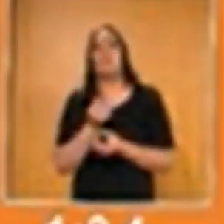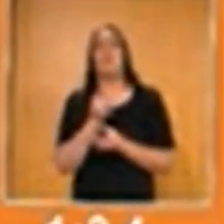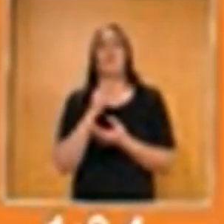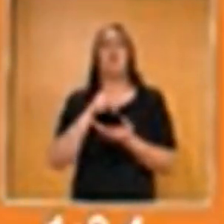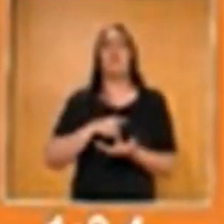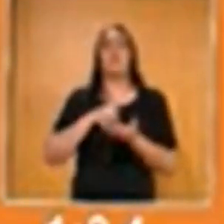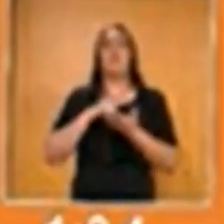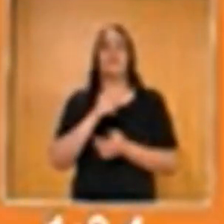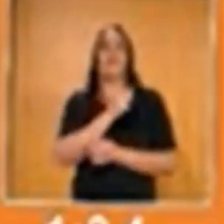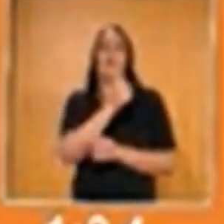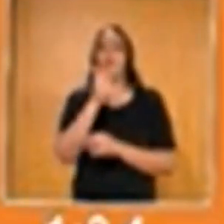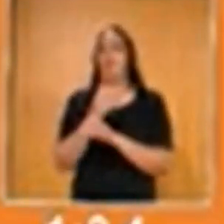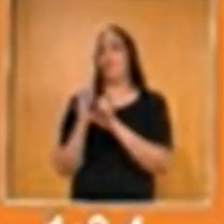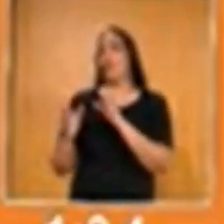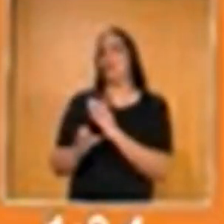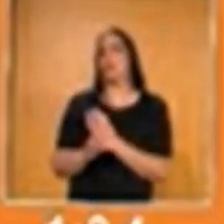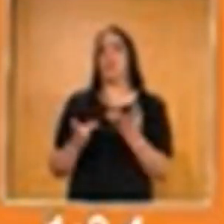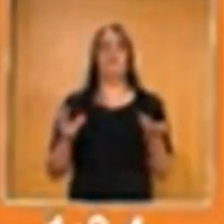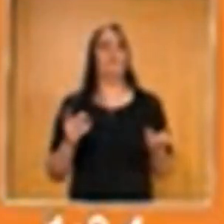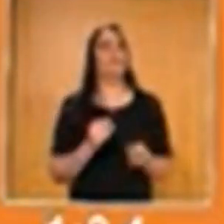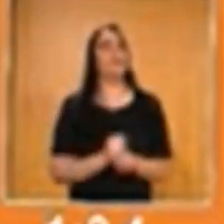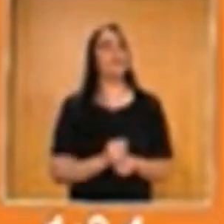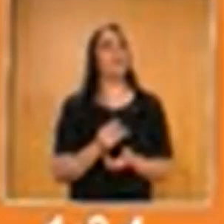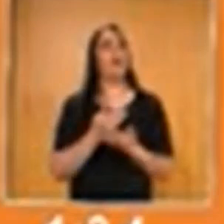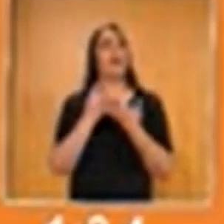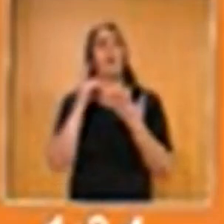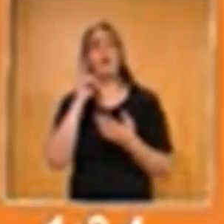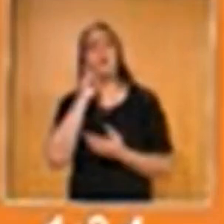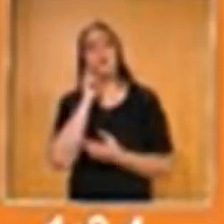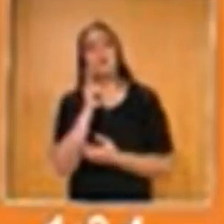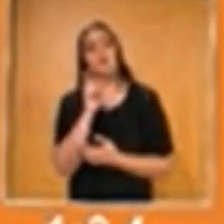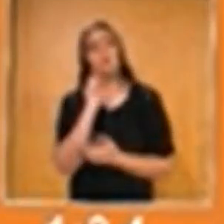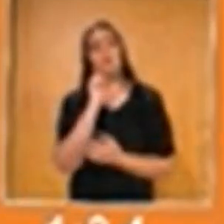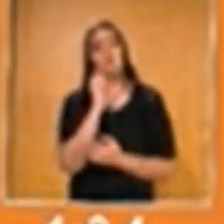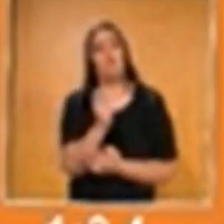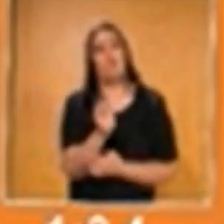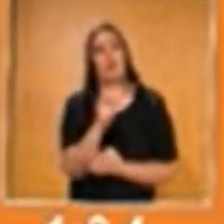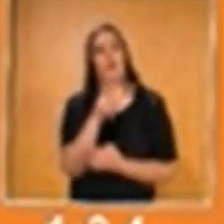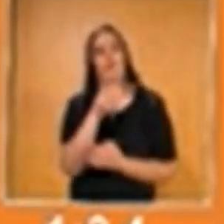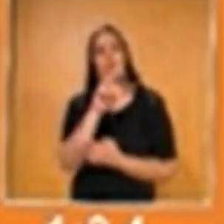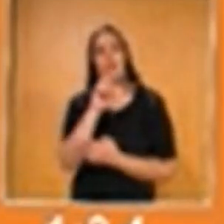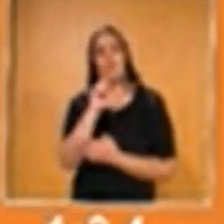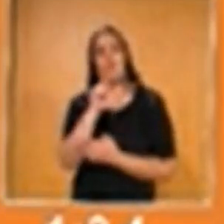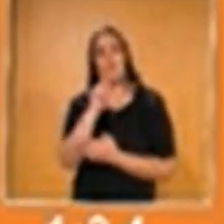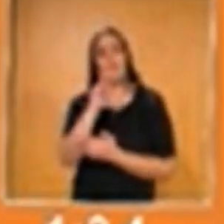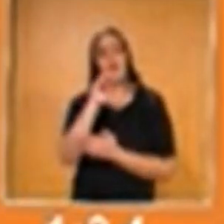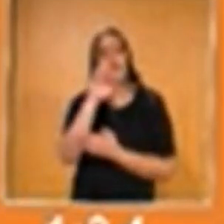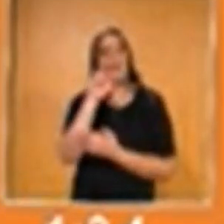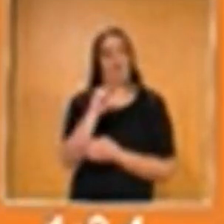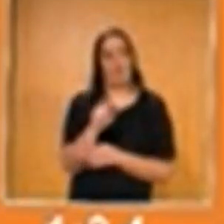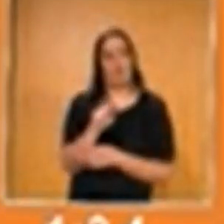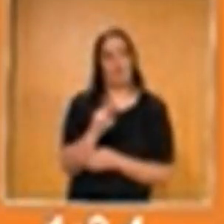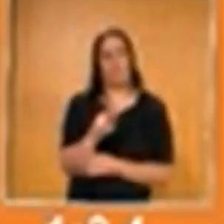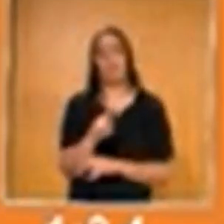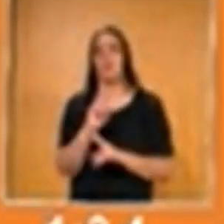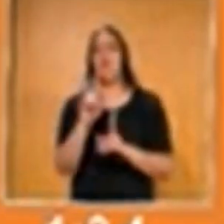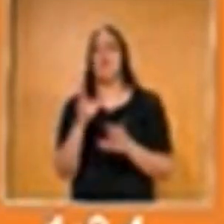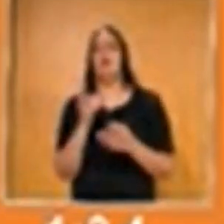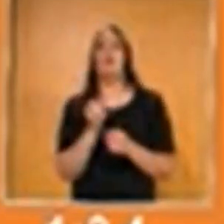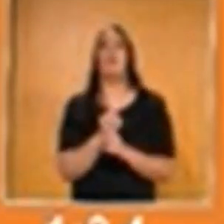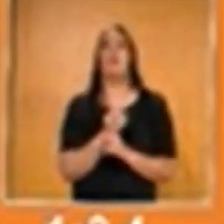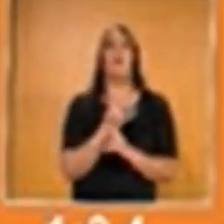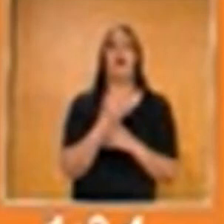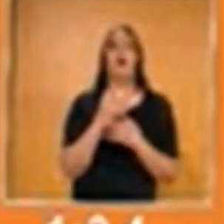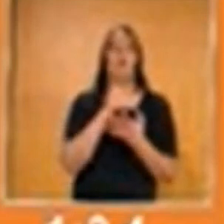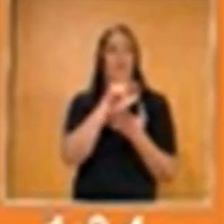Y a continuación vamos a ver la definición del volumen. El volumen corresponde a la medida del espacio